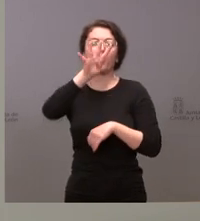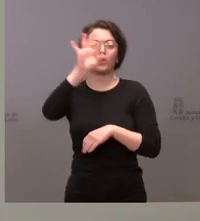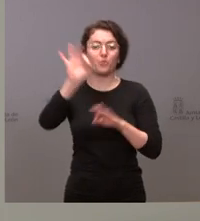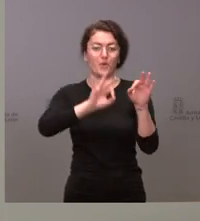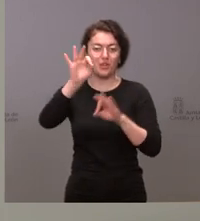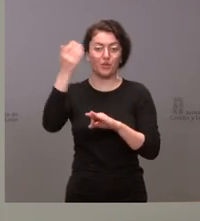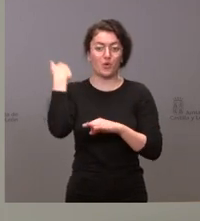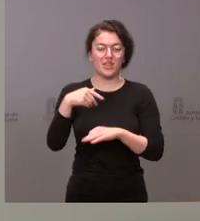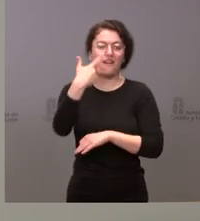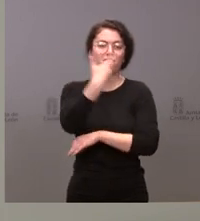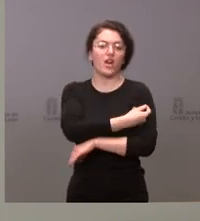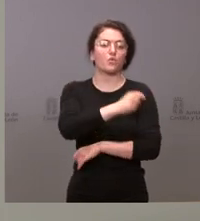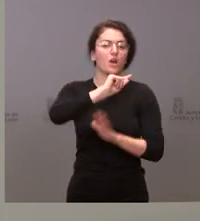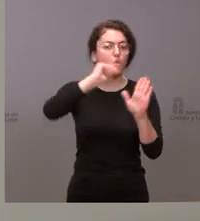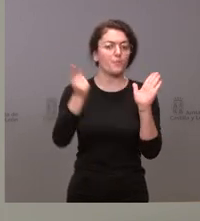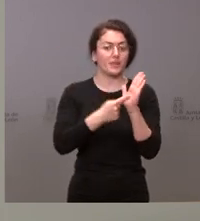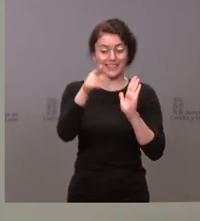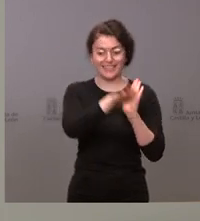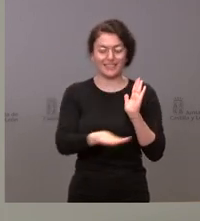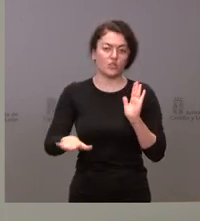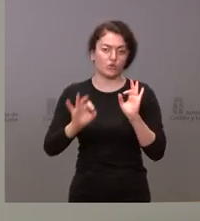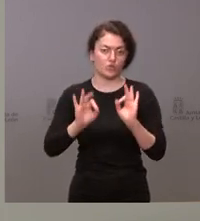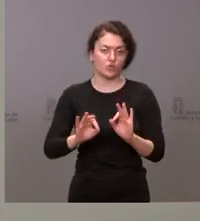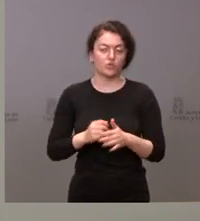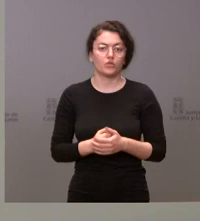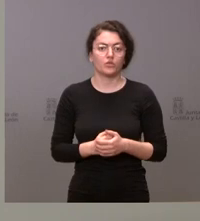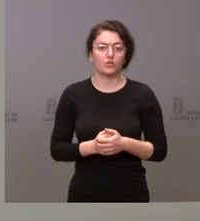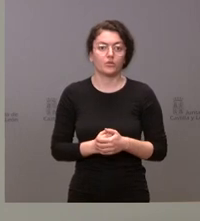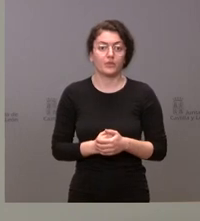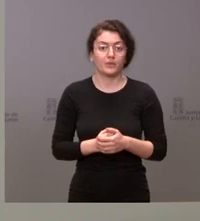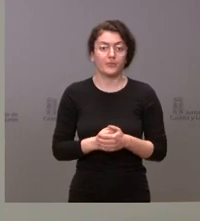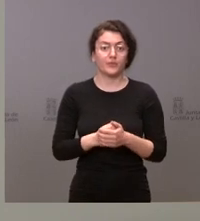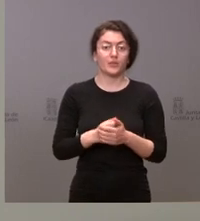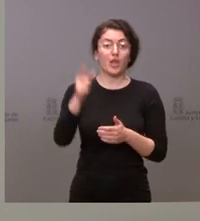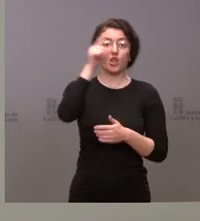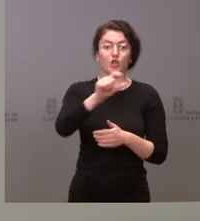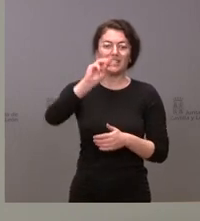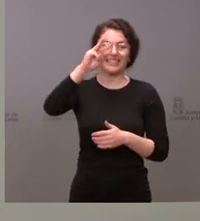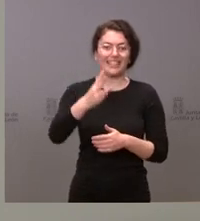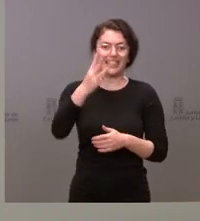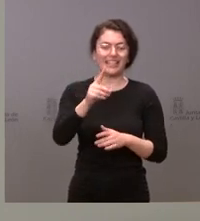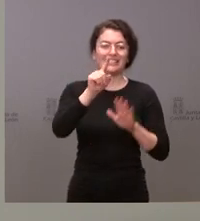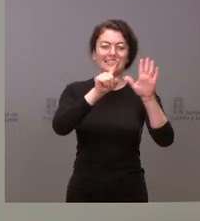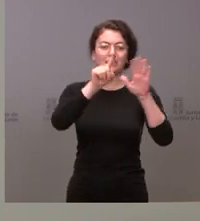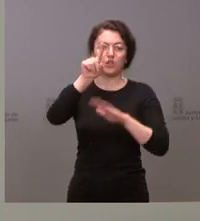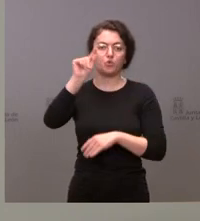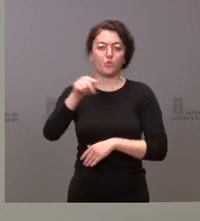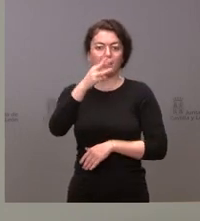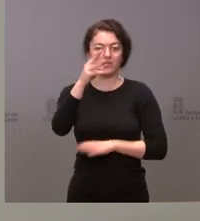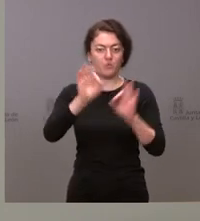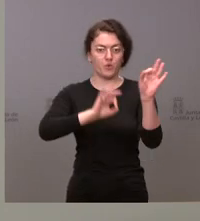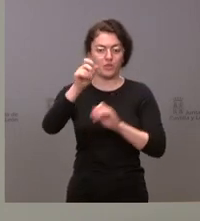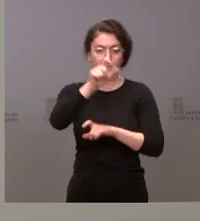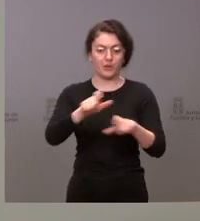pauta completa en población infantil. En las dosis de refuerzo, el 61,3% de la población y